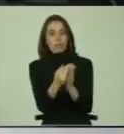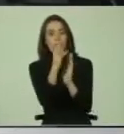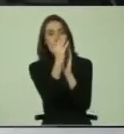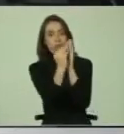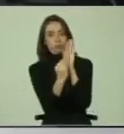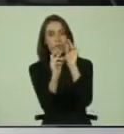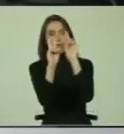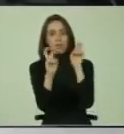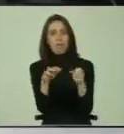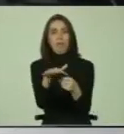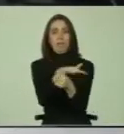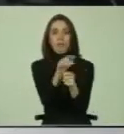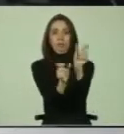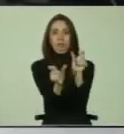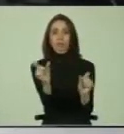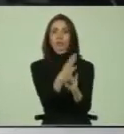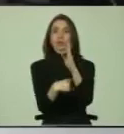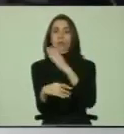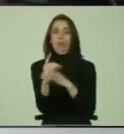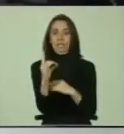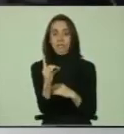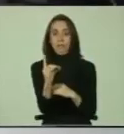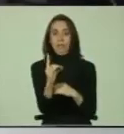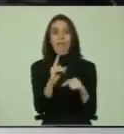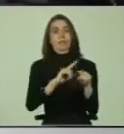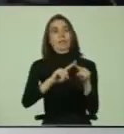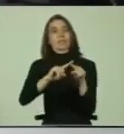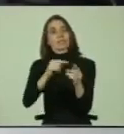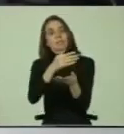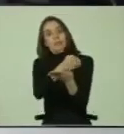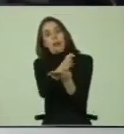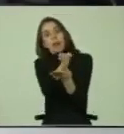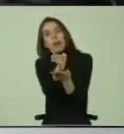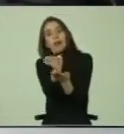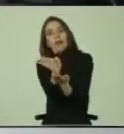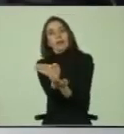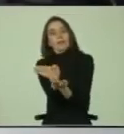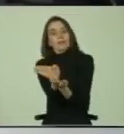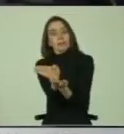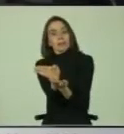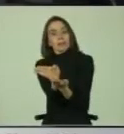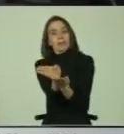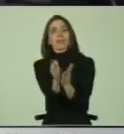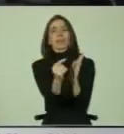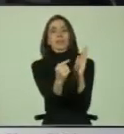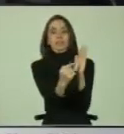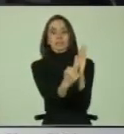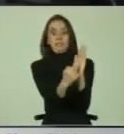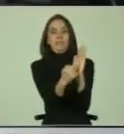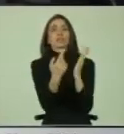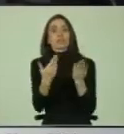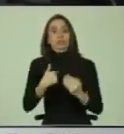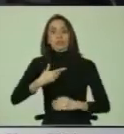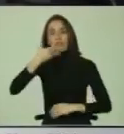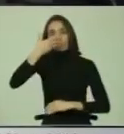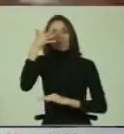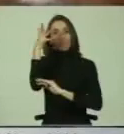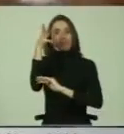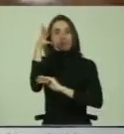situación de las personas con discapacidad desde distintas aristas y constituye la fuente de esta exposición.